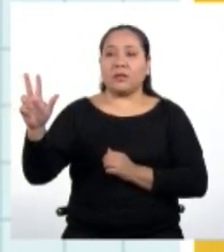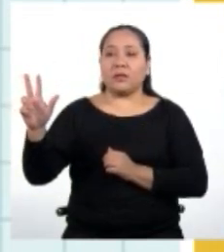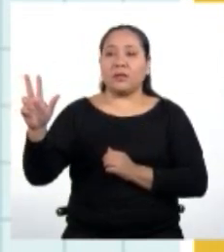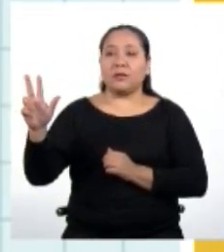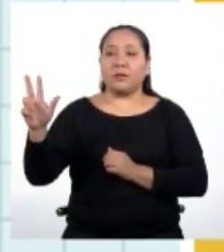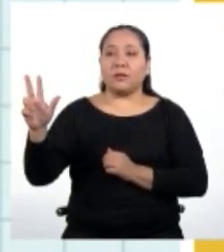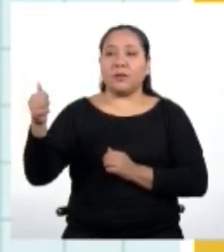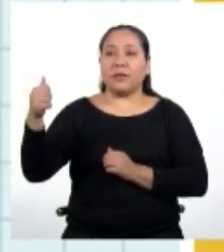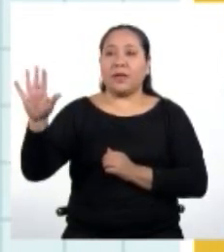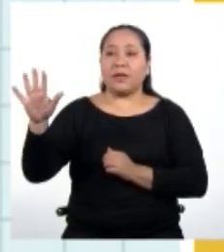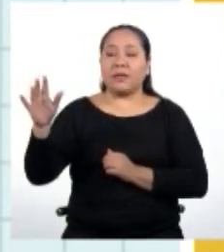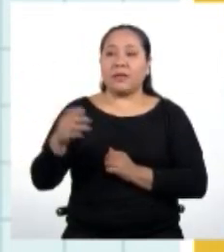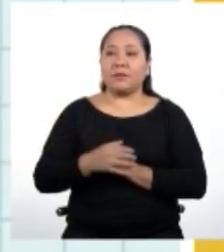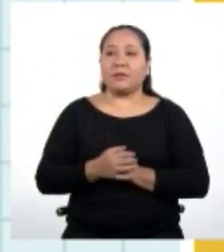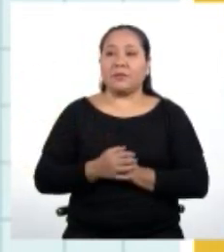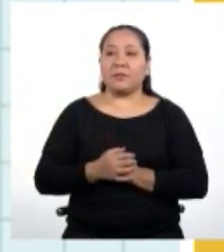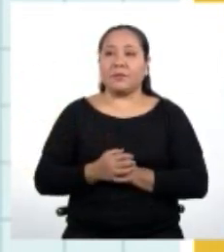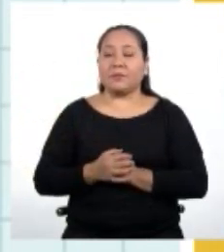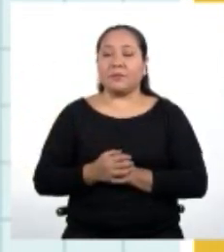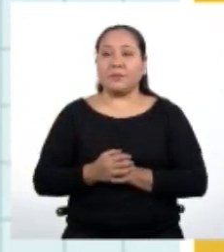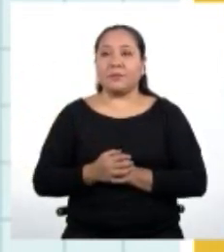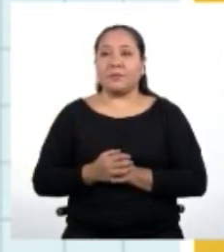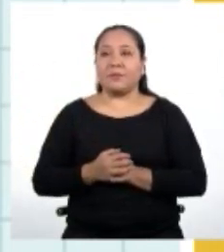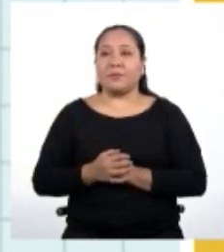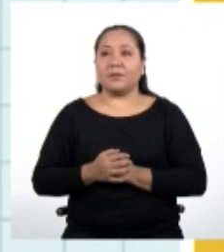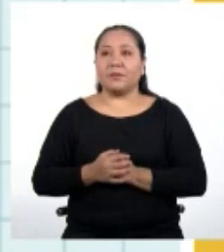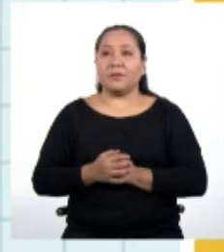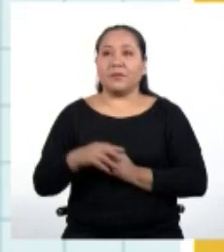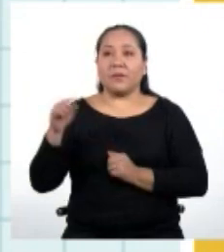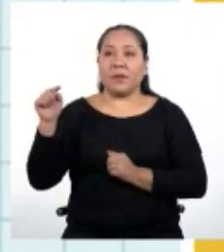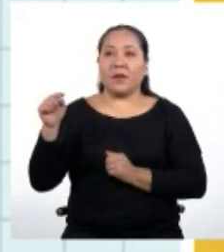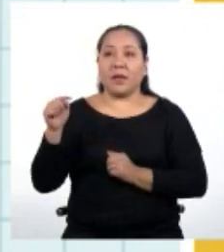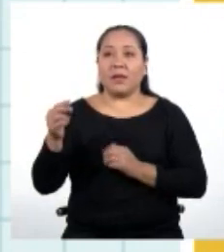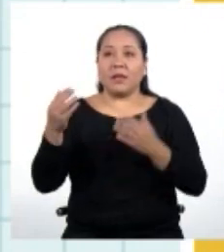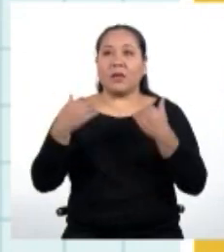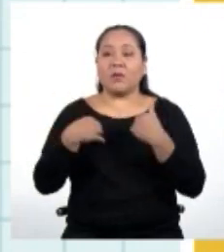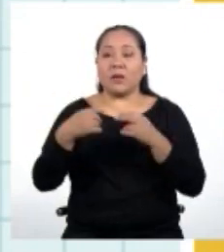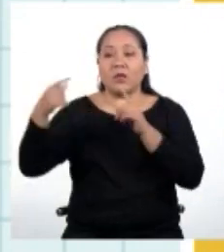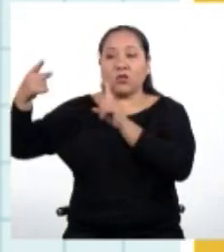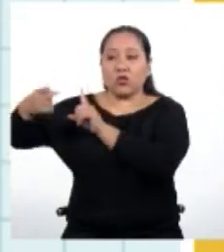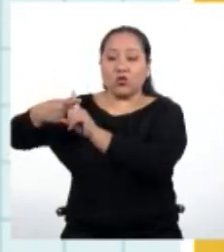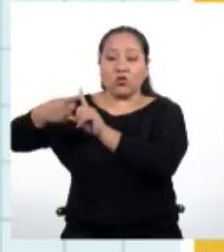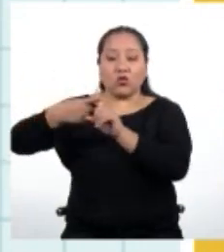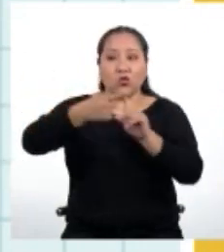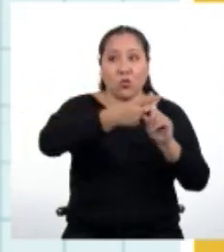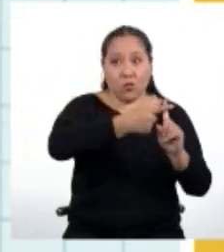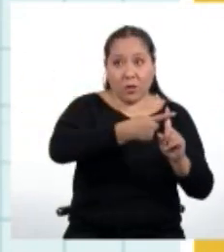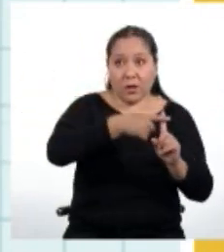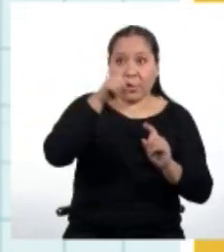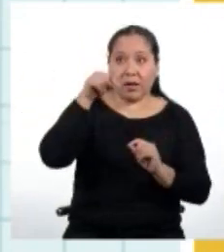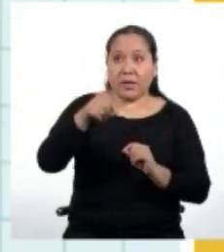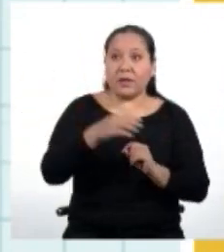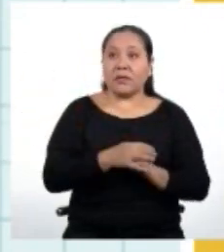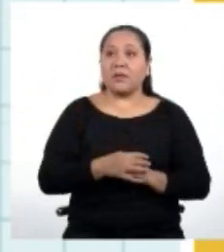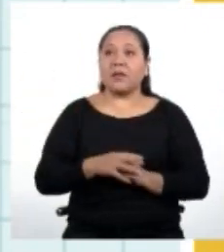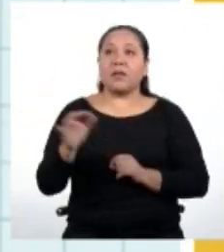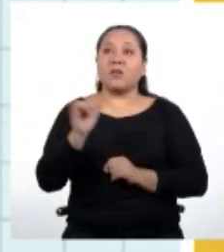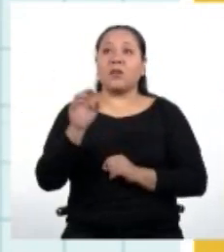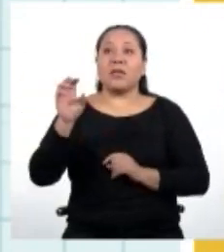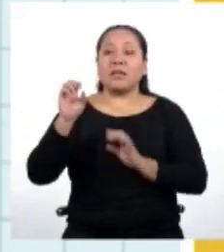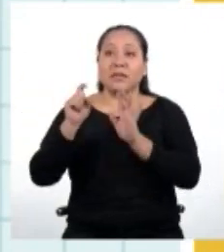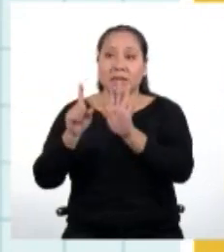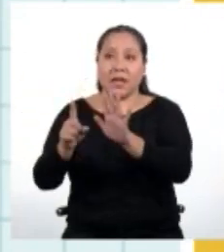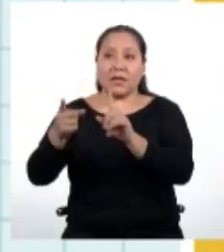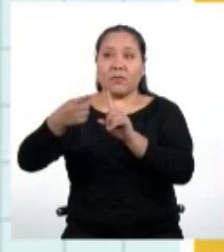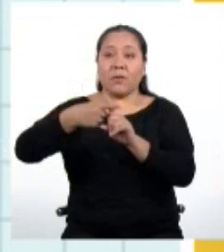es 15. Ahora, tenemos que la suma de los 15 términos es igual a la suma de 6, más